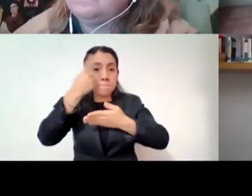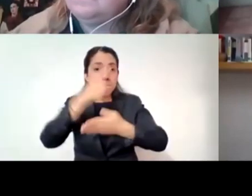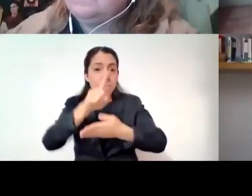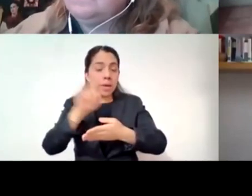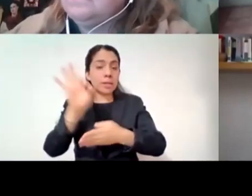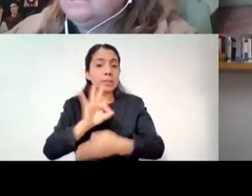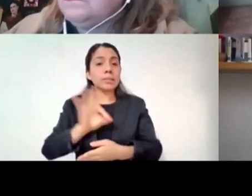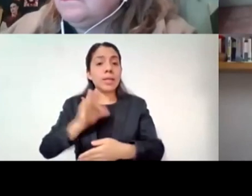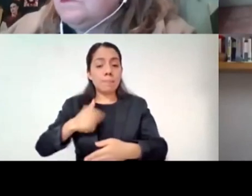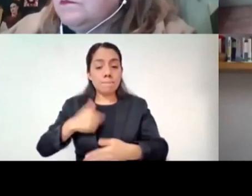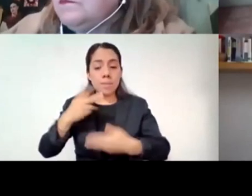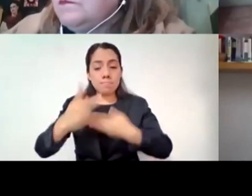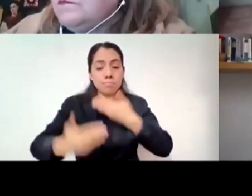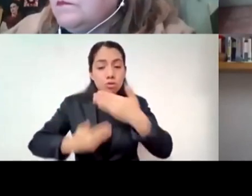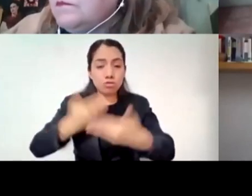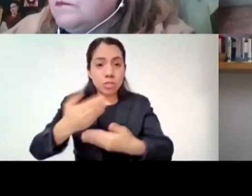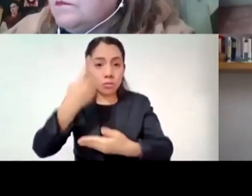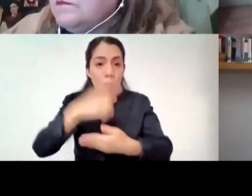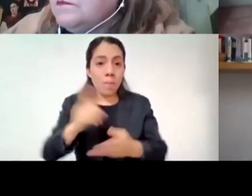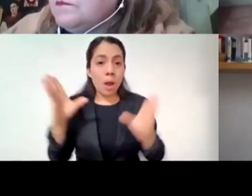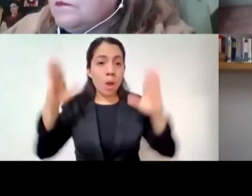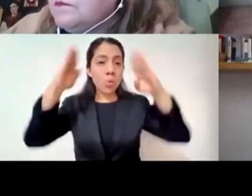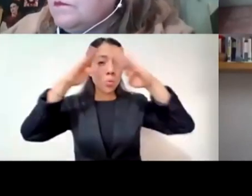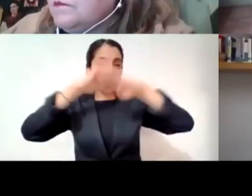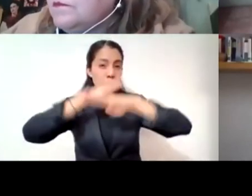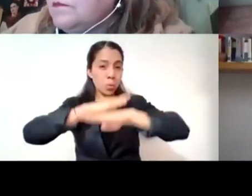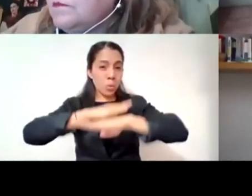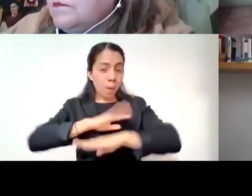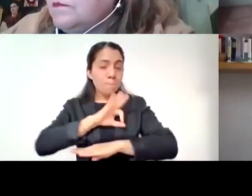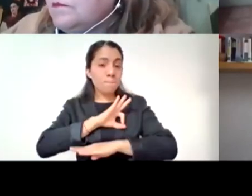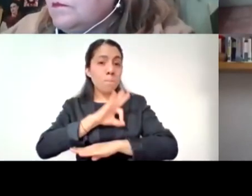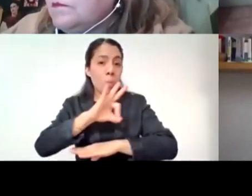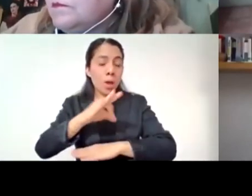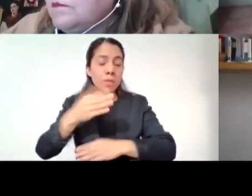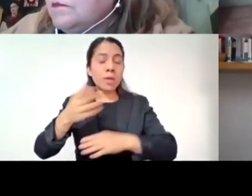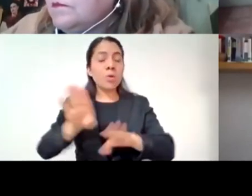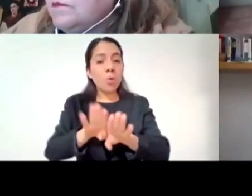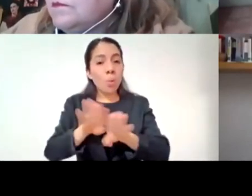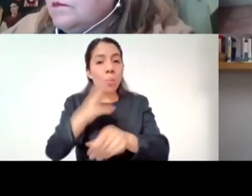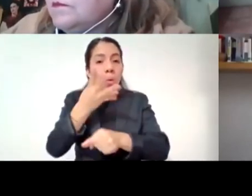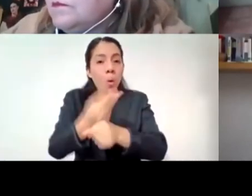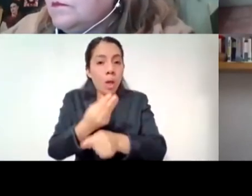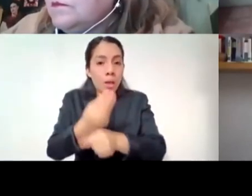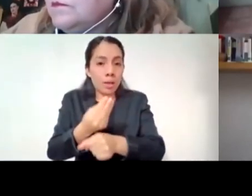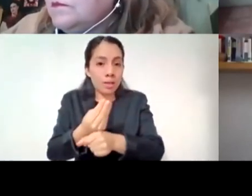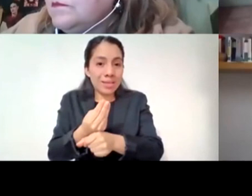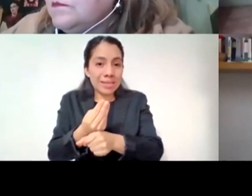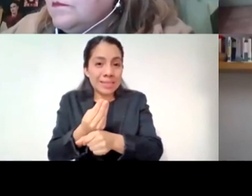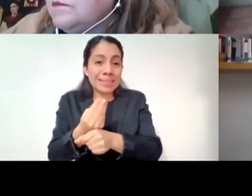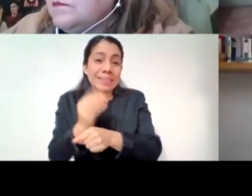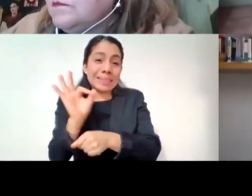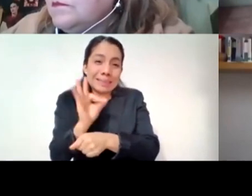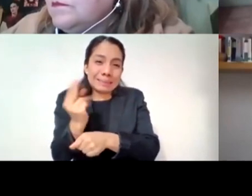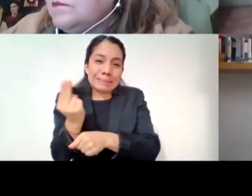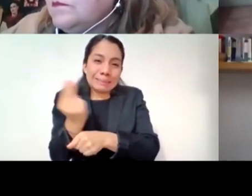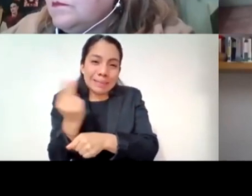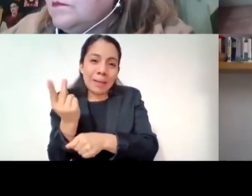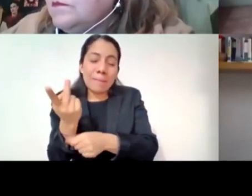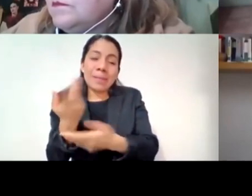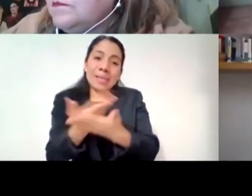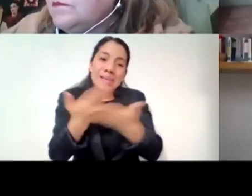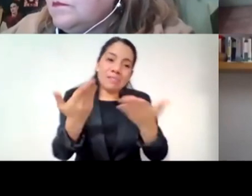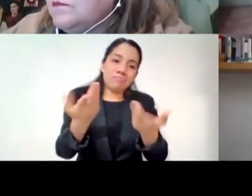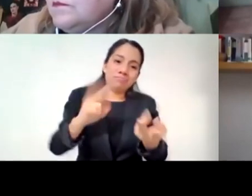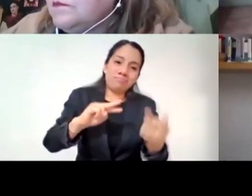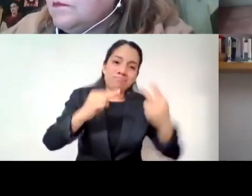contención que es lo que va a permitir el ir reparando los procesos se vuelve un poco complejo y un poco complicado a